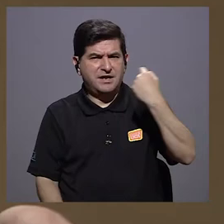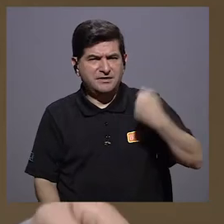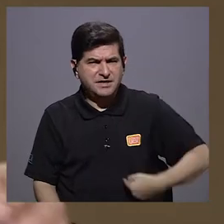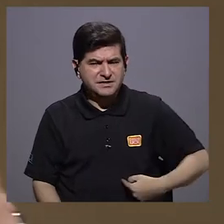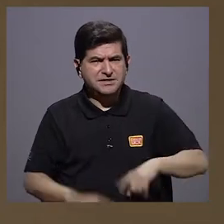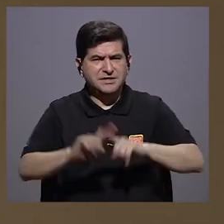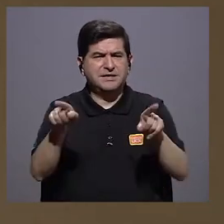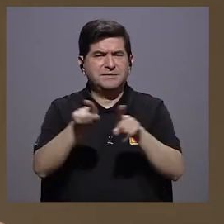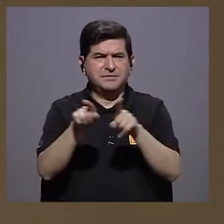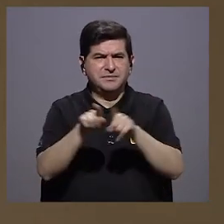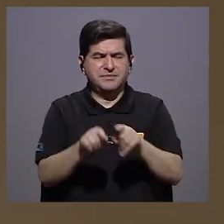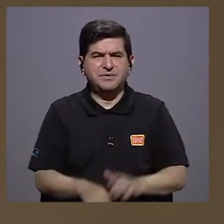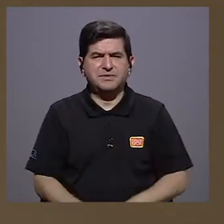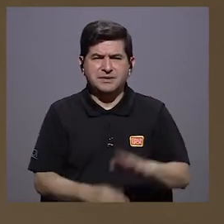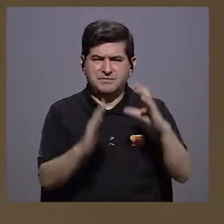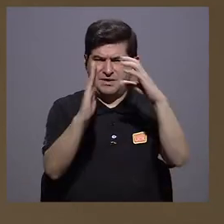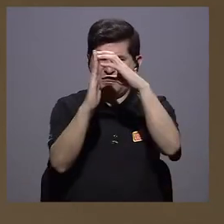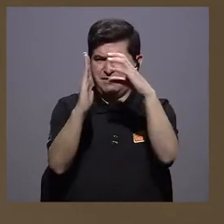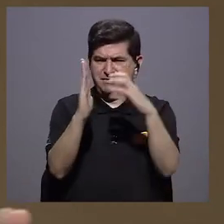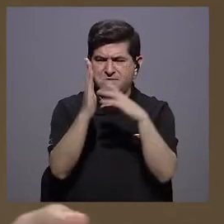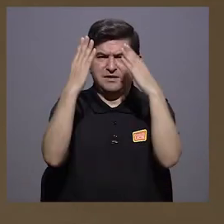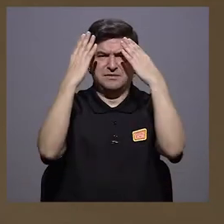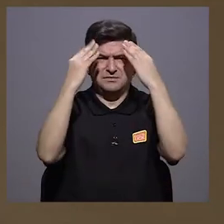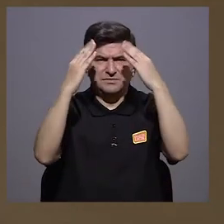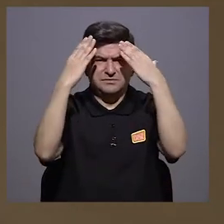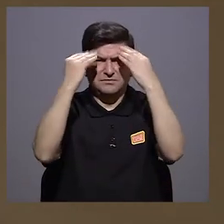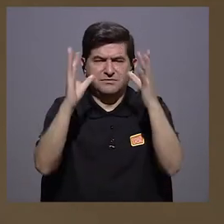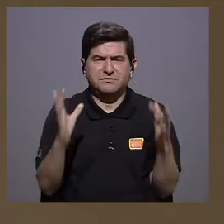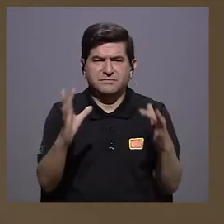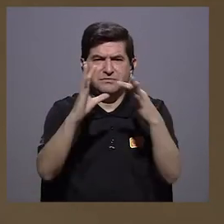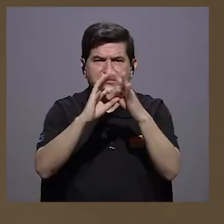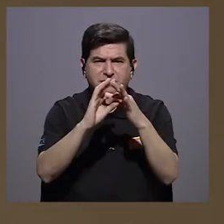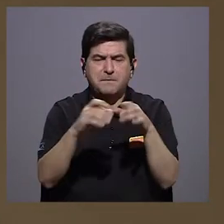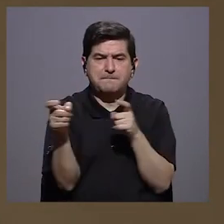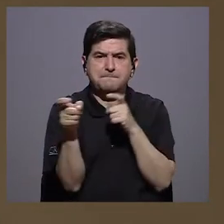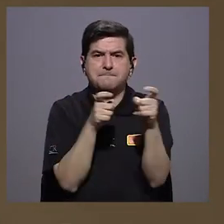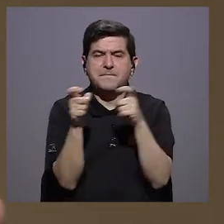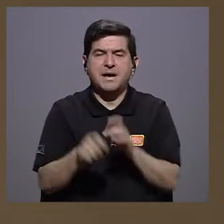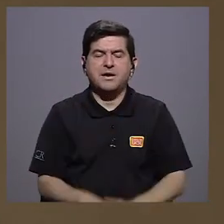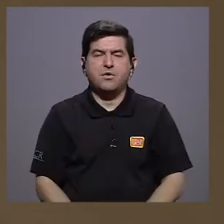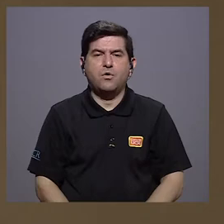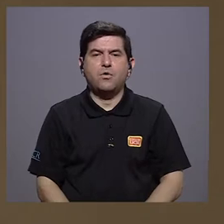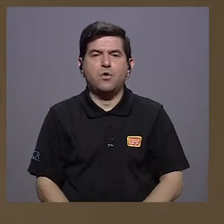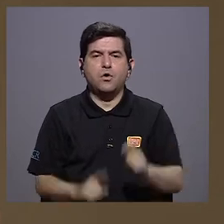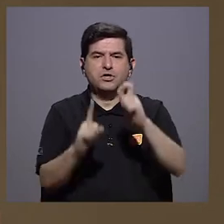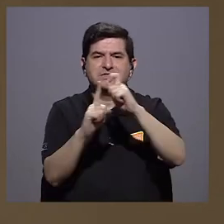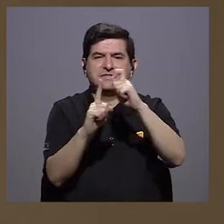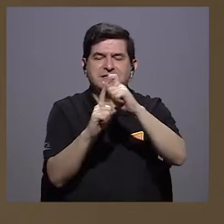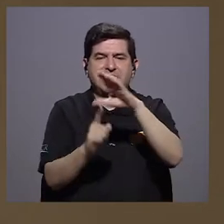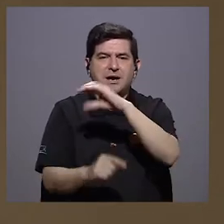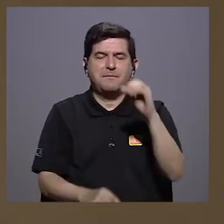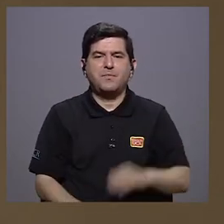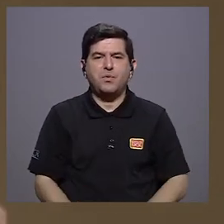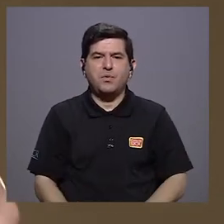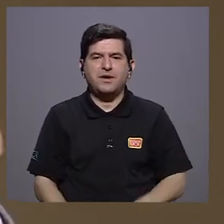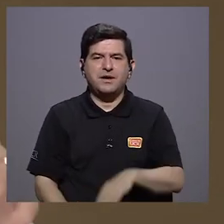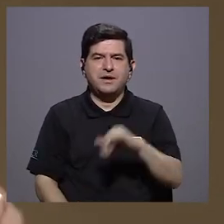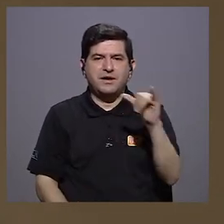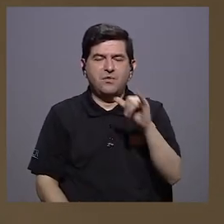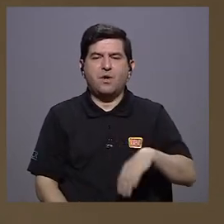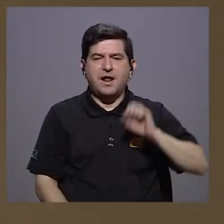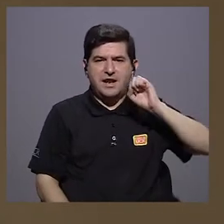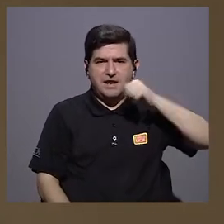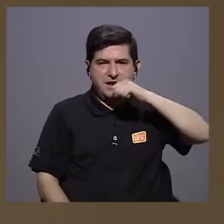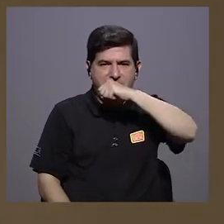Gracias, señor. Hay información alrededor de cómo lo manejó Singapur y también Taiwán. En estos días es